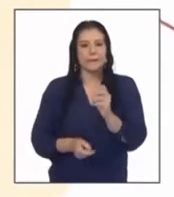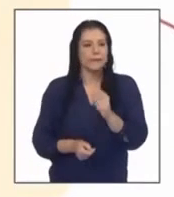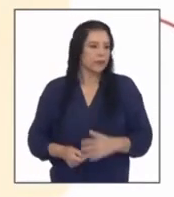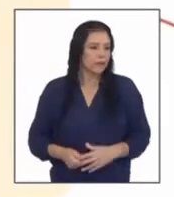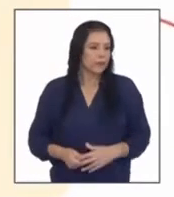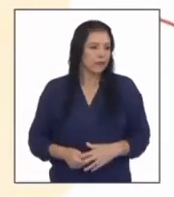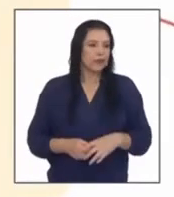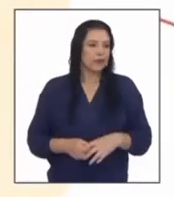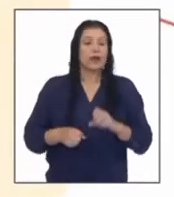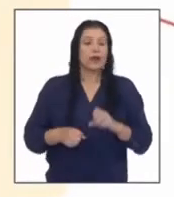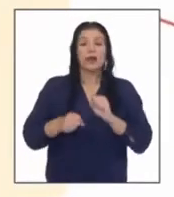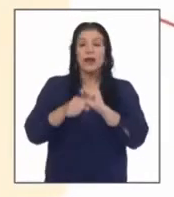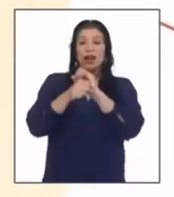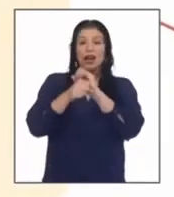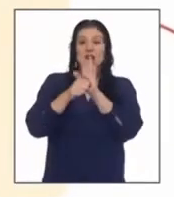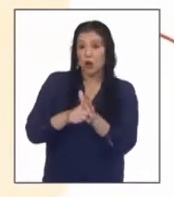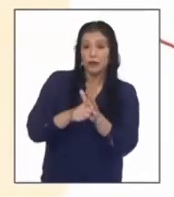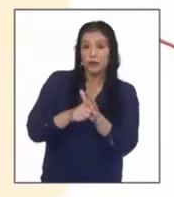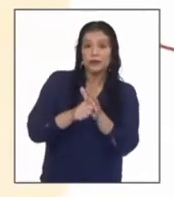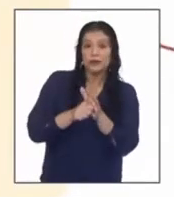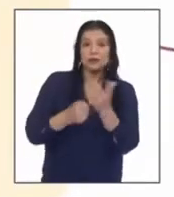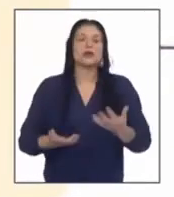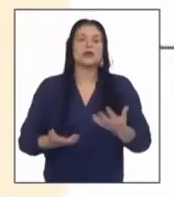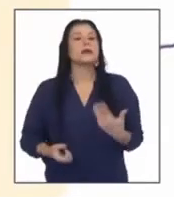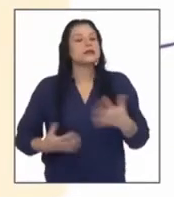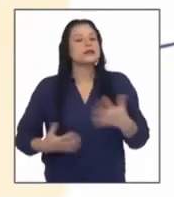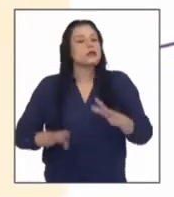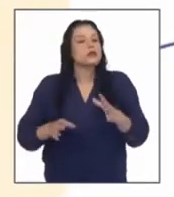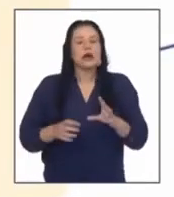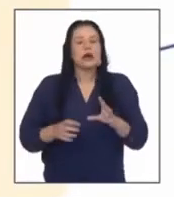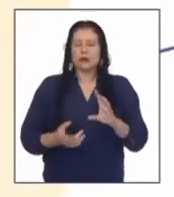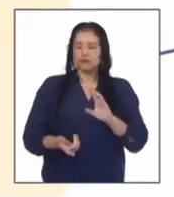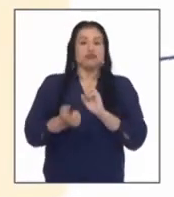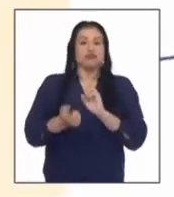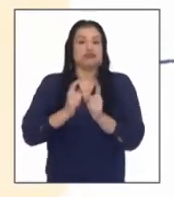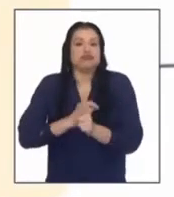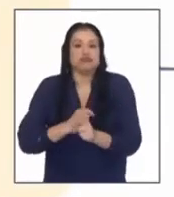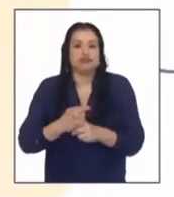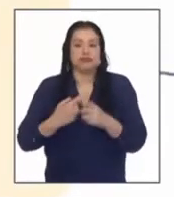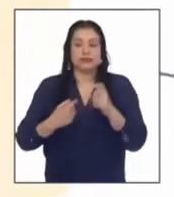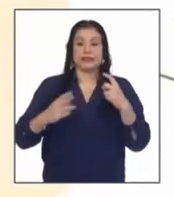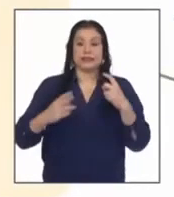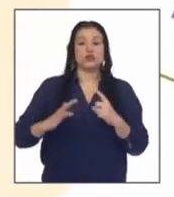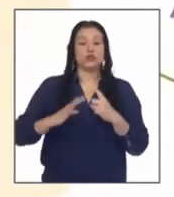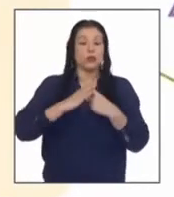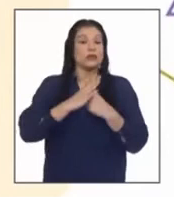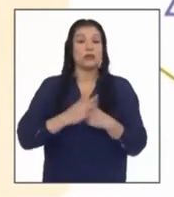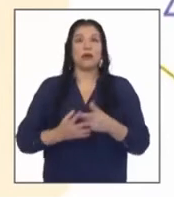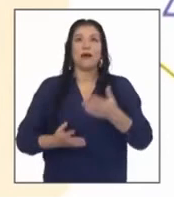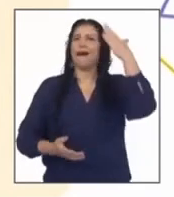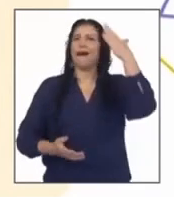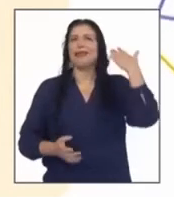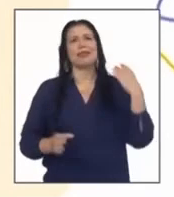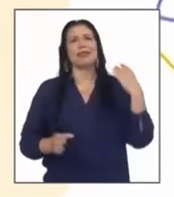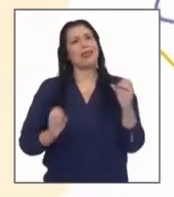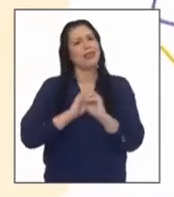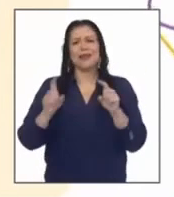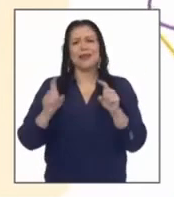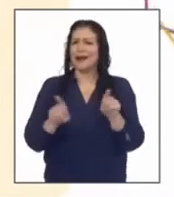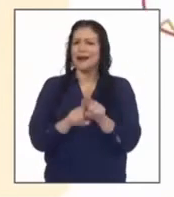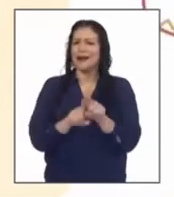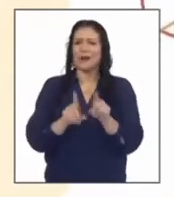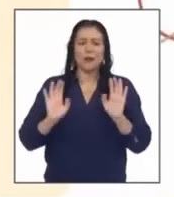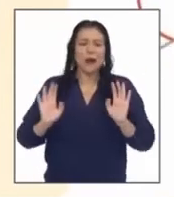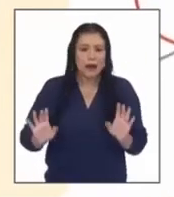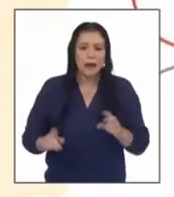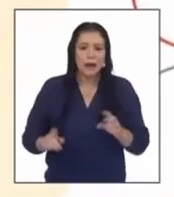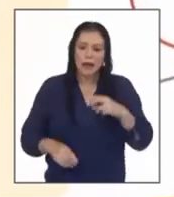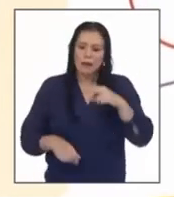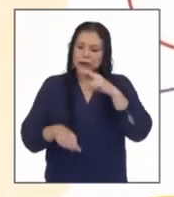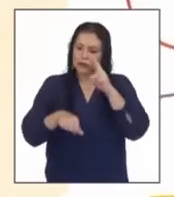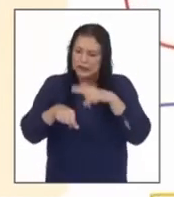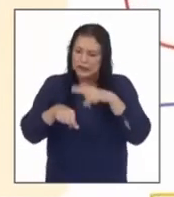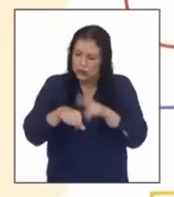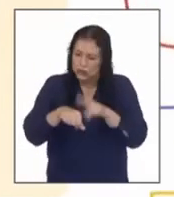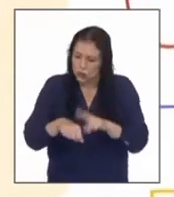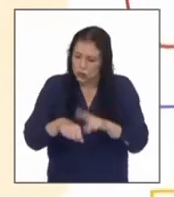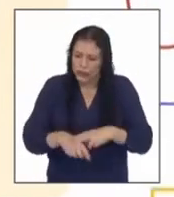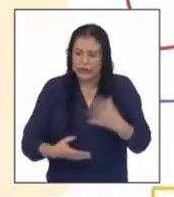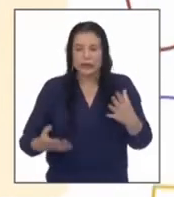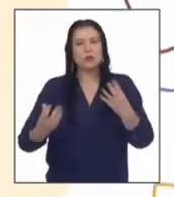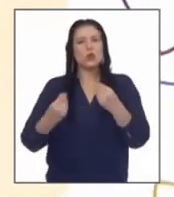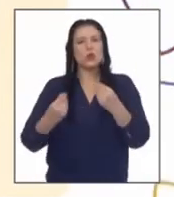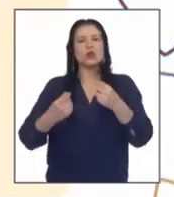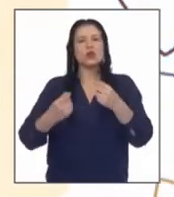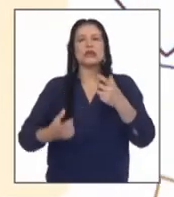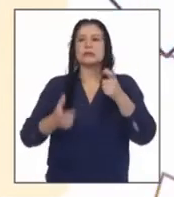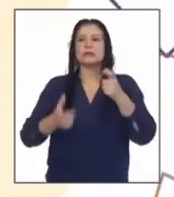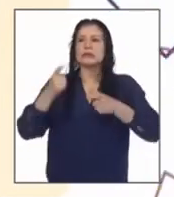la pandemia del kobe 19 ha precipitado al país a una situación sin precedentes por eso es natural que haya despertado una serie de